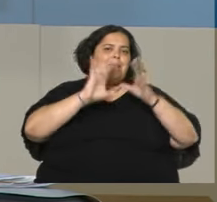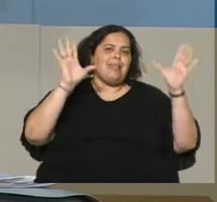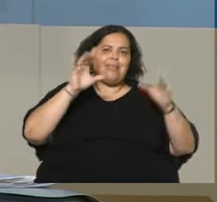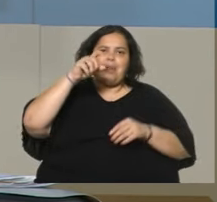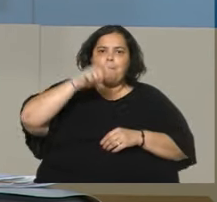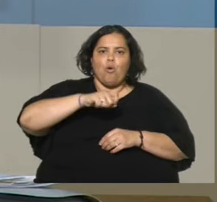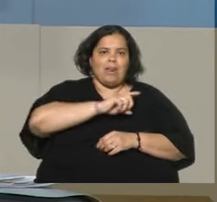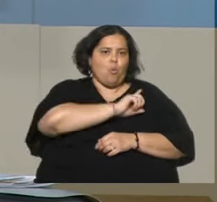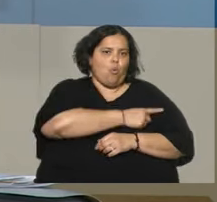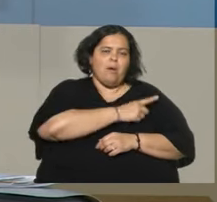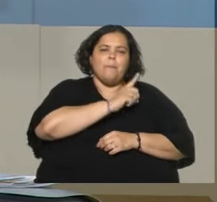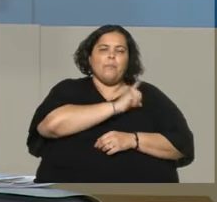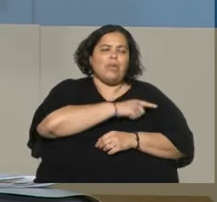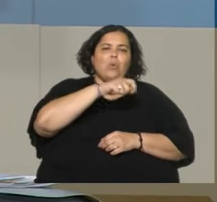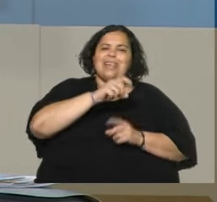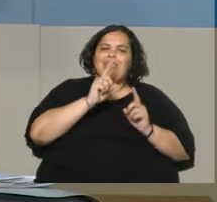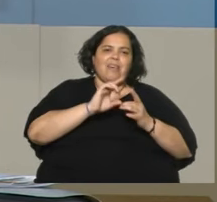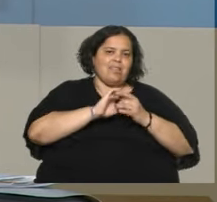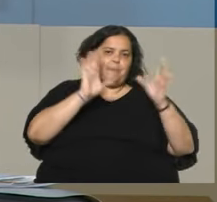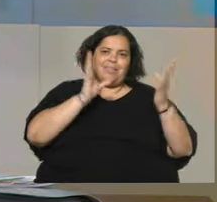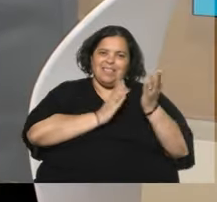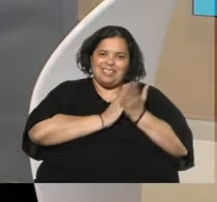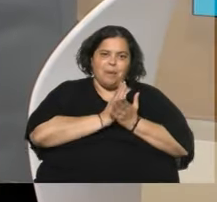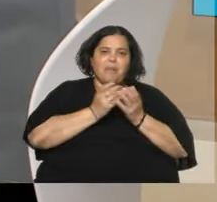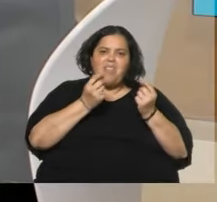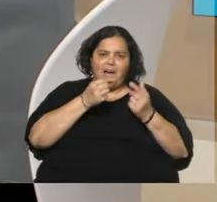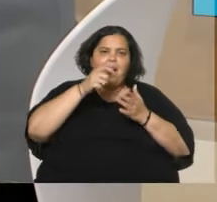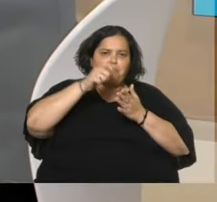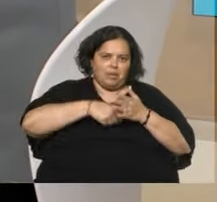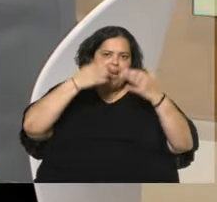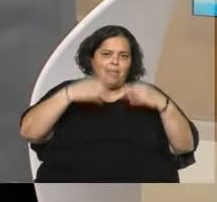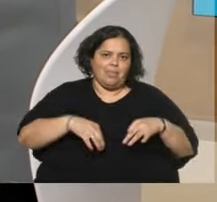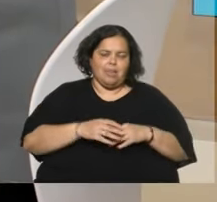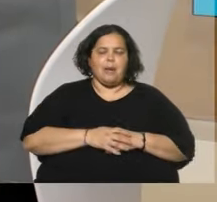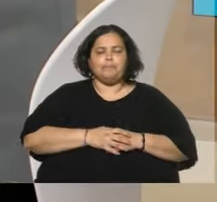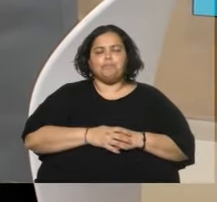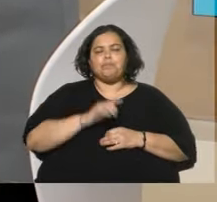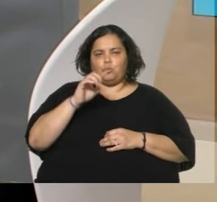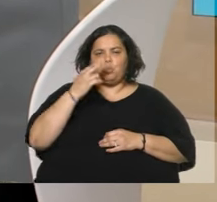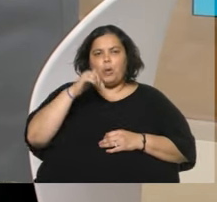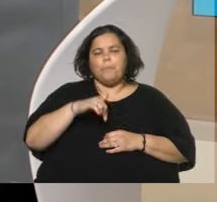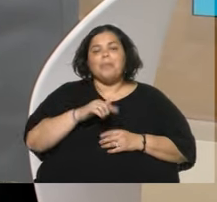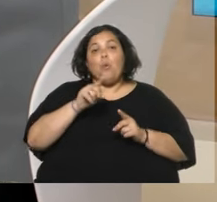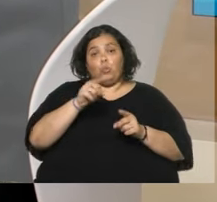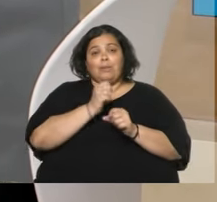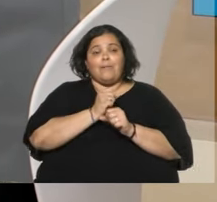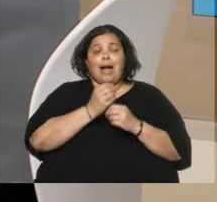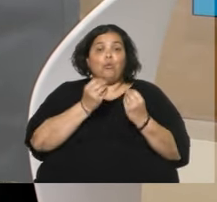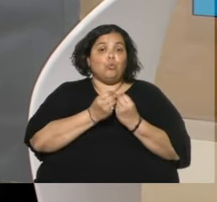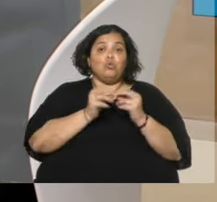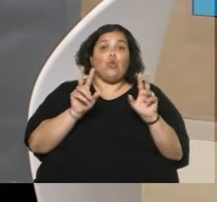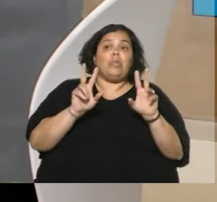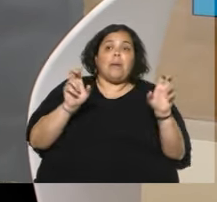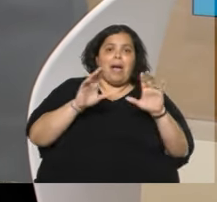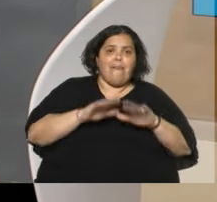que realmente es garantista en nuestro país. Lustember, usted ha trabajado mucho el tema de la infancia y creo que hace